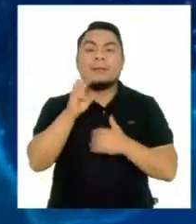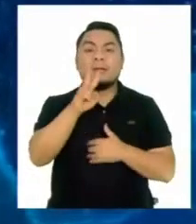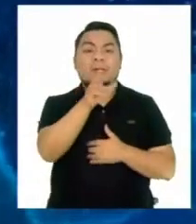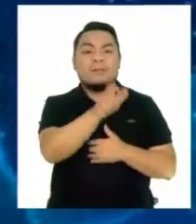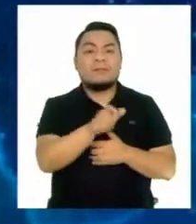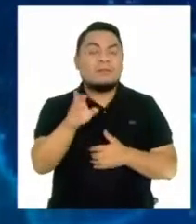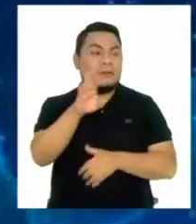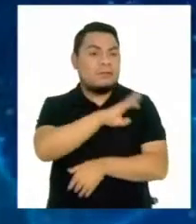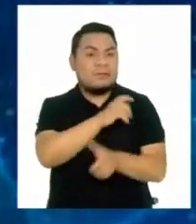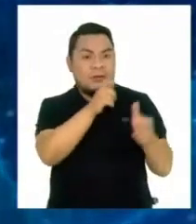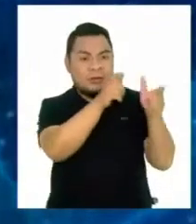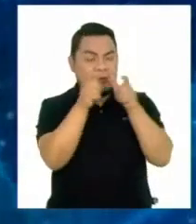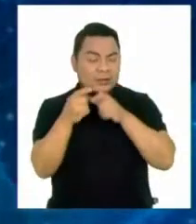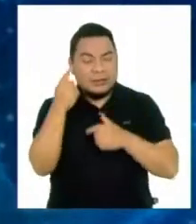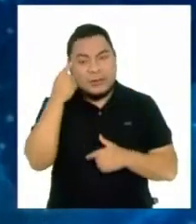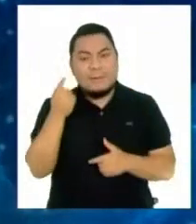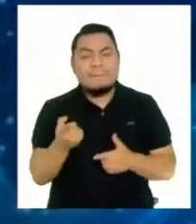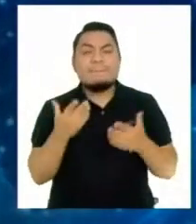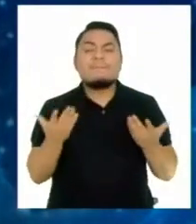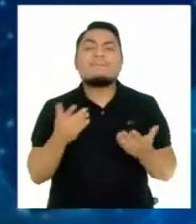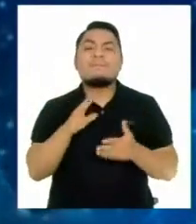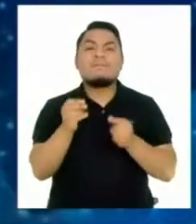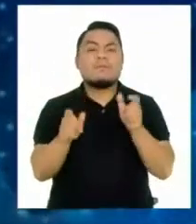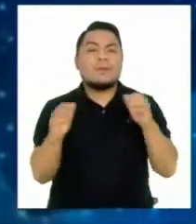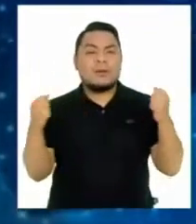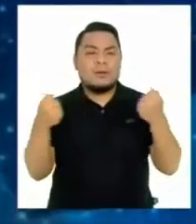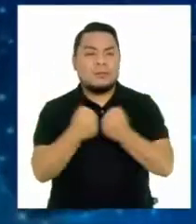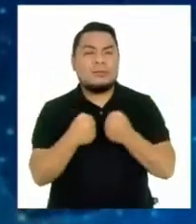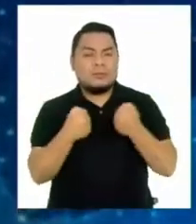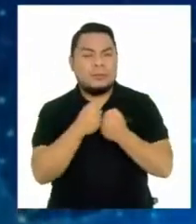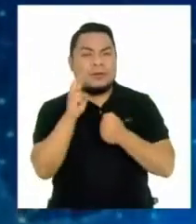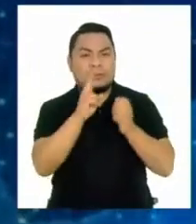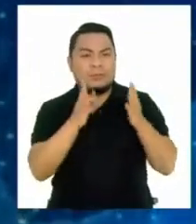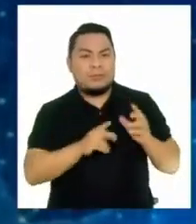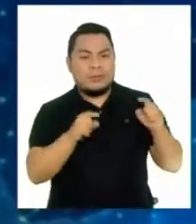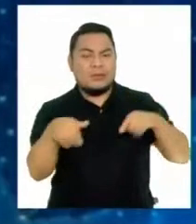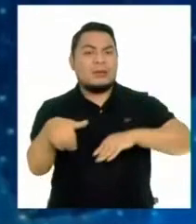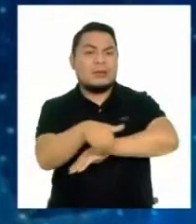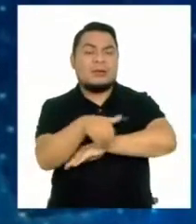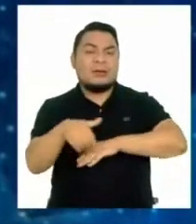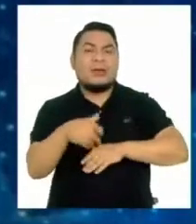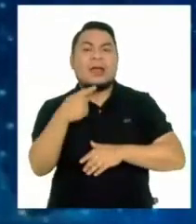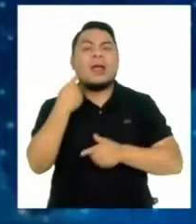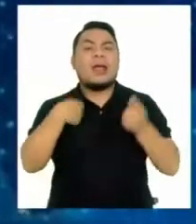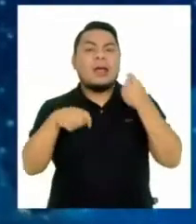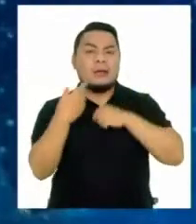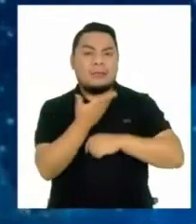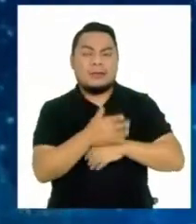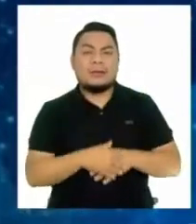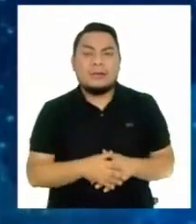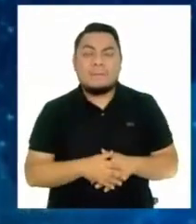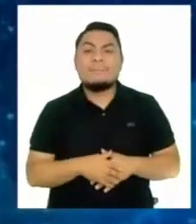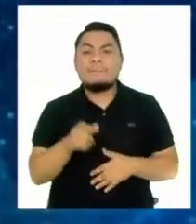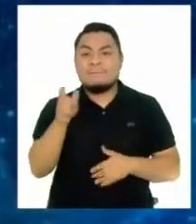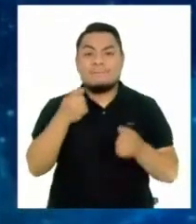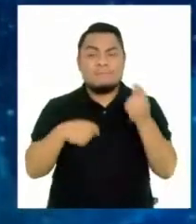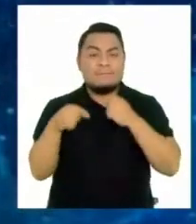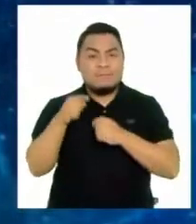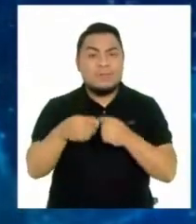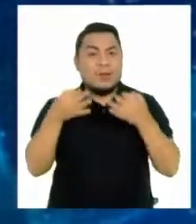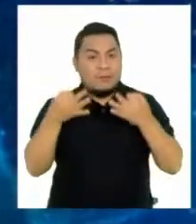fiscalizadores resultaron heridos al ser agredidos por una turba de ambulantes extranjeros que invadía las calles del Emporio Comercial de Gamarra. Comerciantes